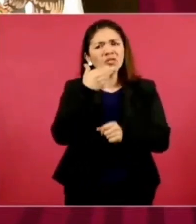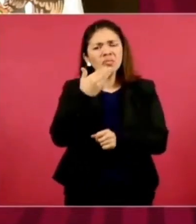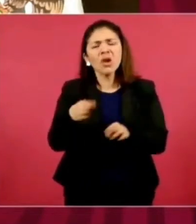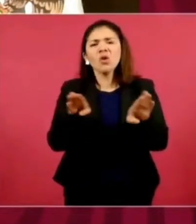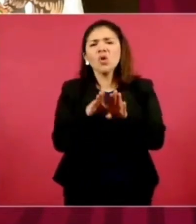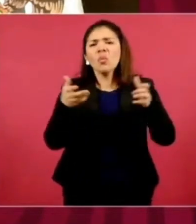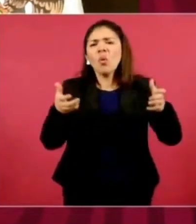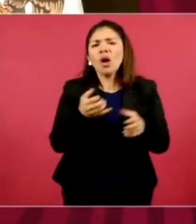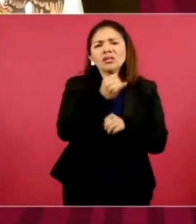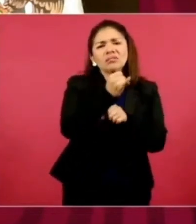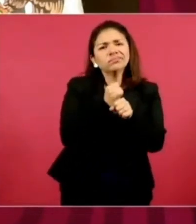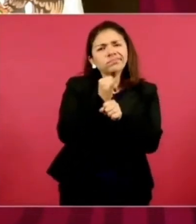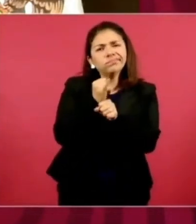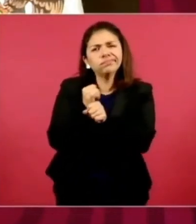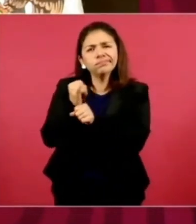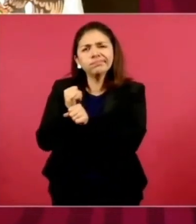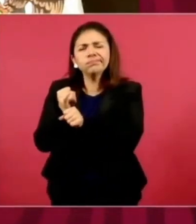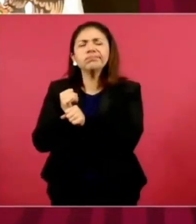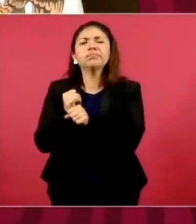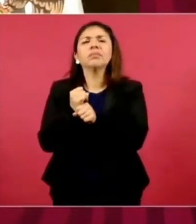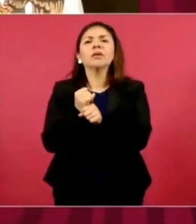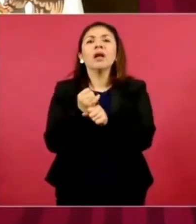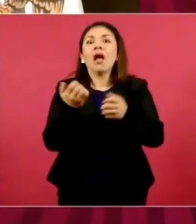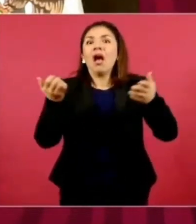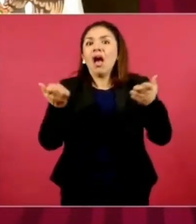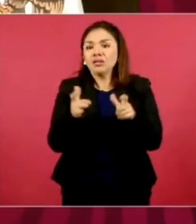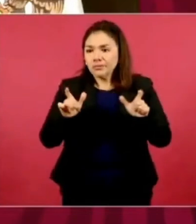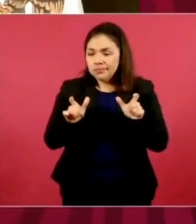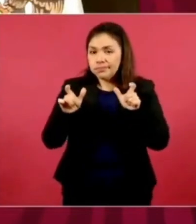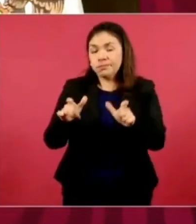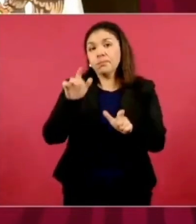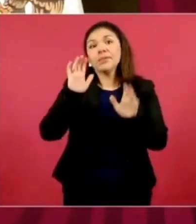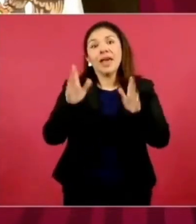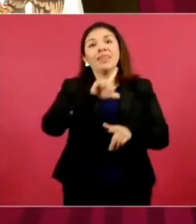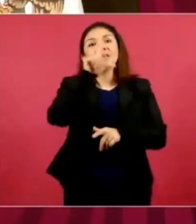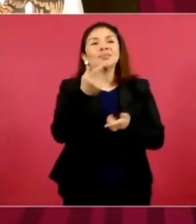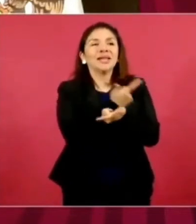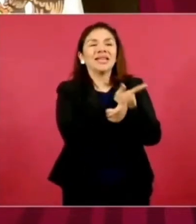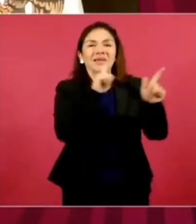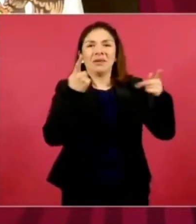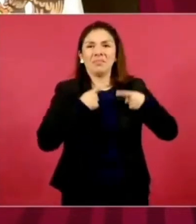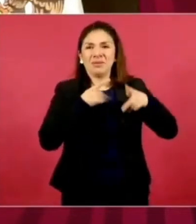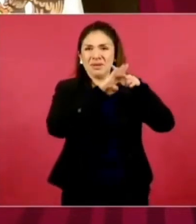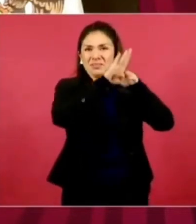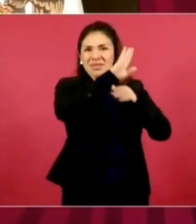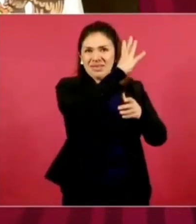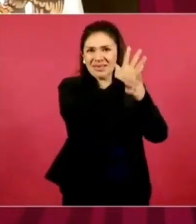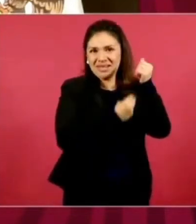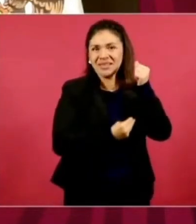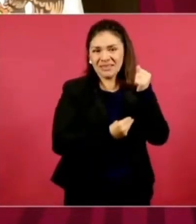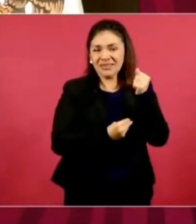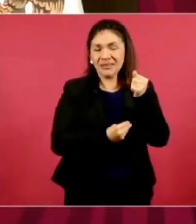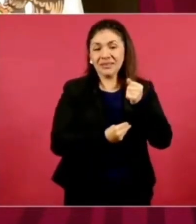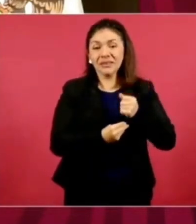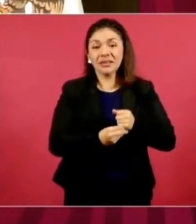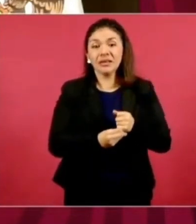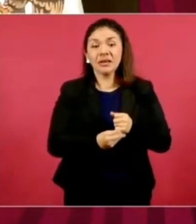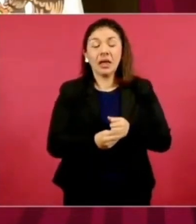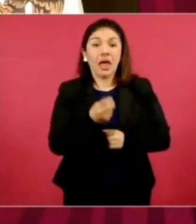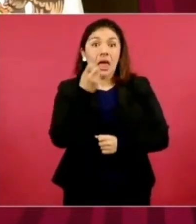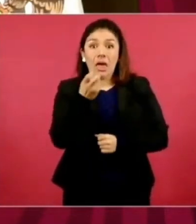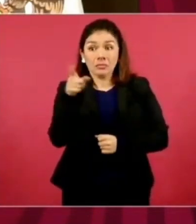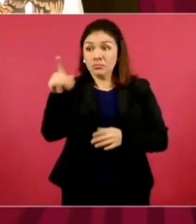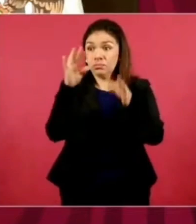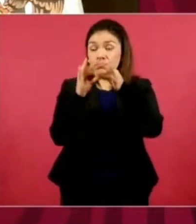investigación y la puesta en libertad de los migrantes, que es tal y como ha sido